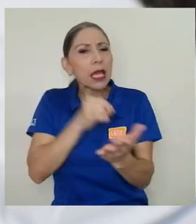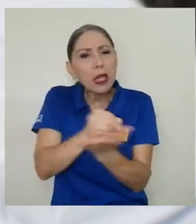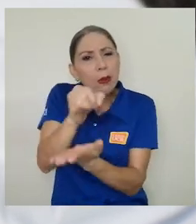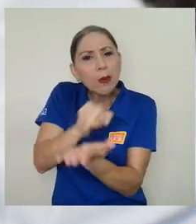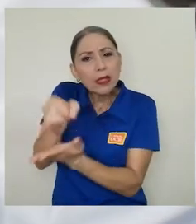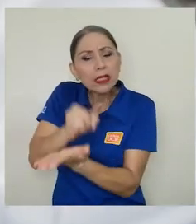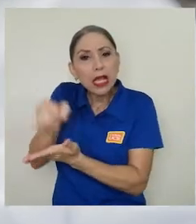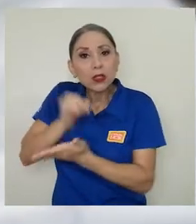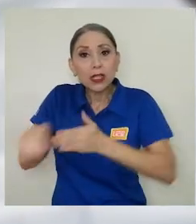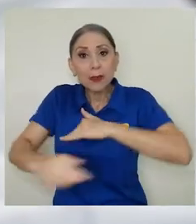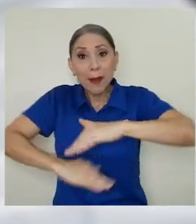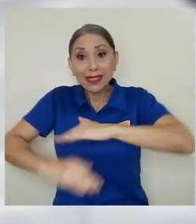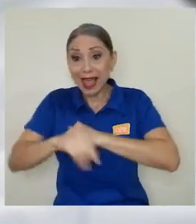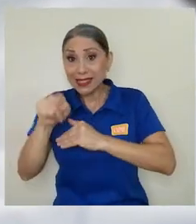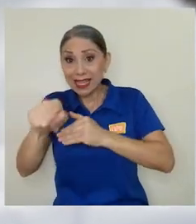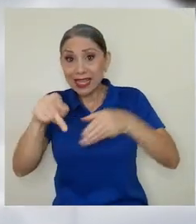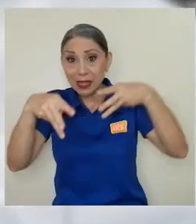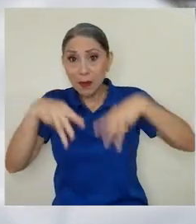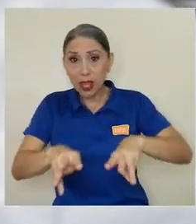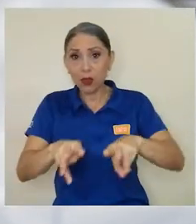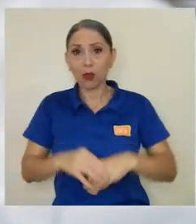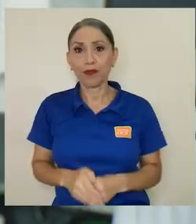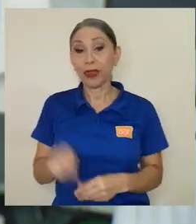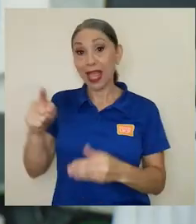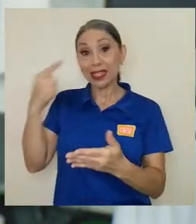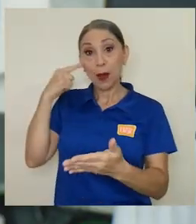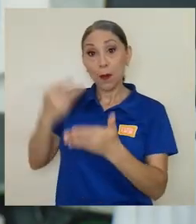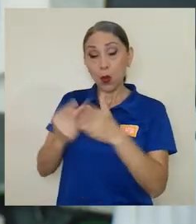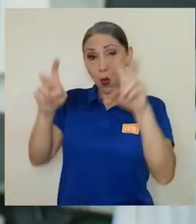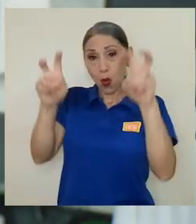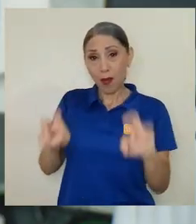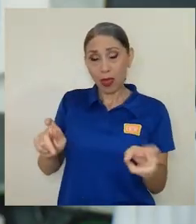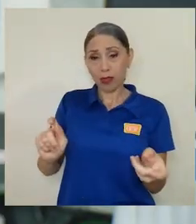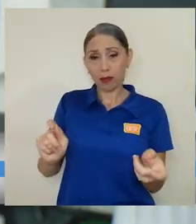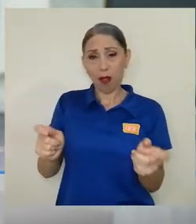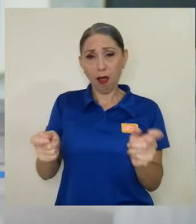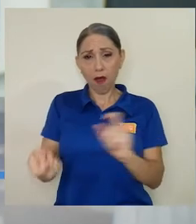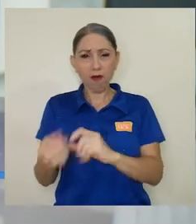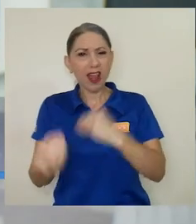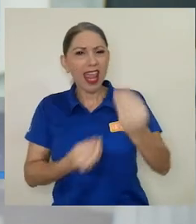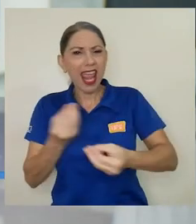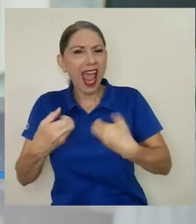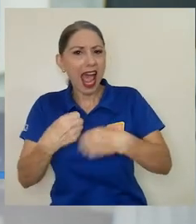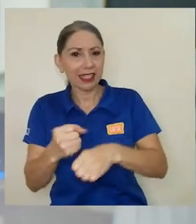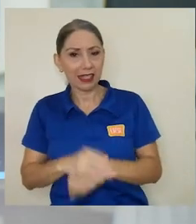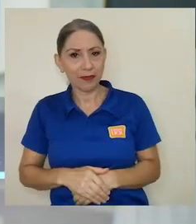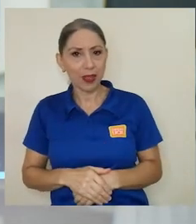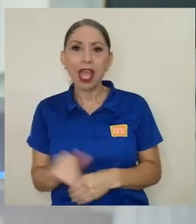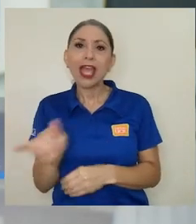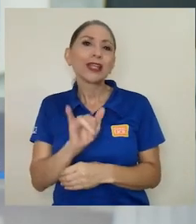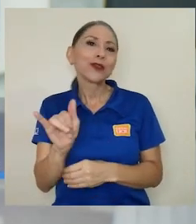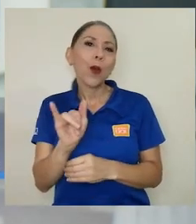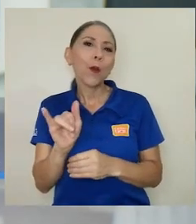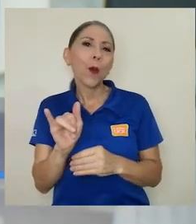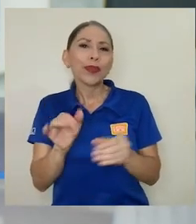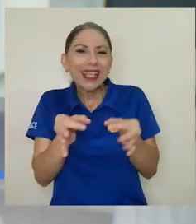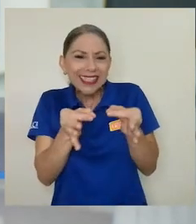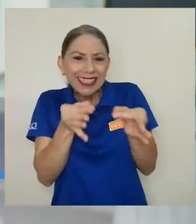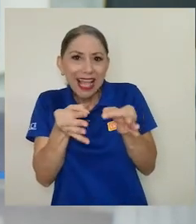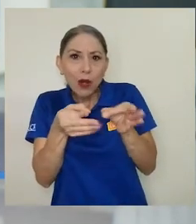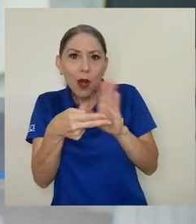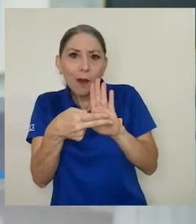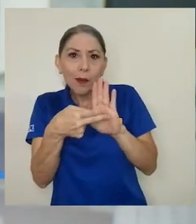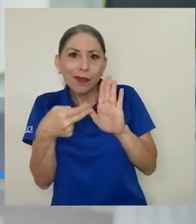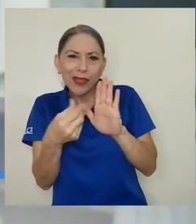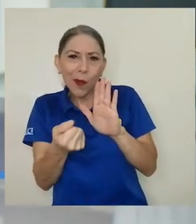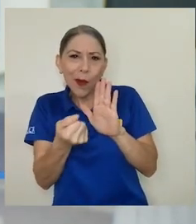investigaciones basadas en este método. Bueno, esta prueba de transformación en realidad lo que hace es marcar o ponerle como una etiquetita a la célula